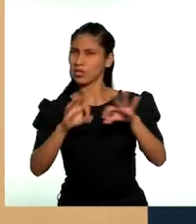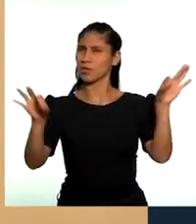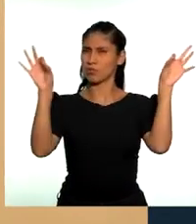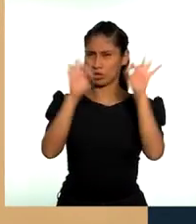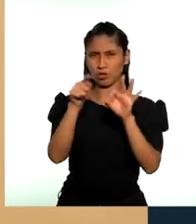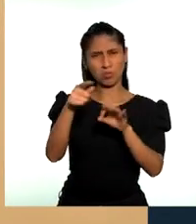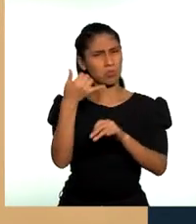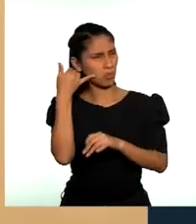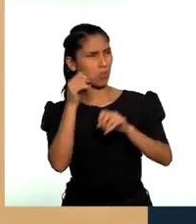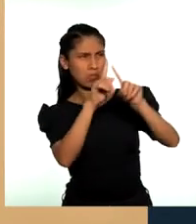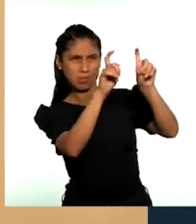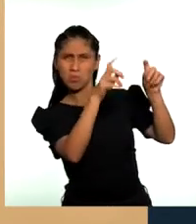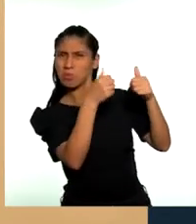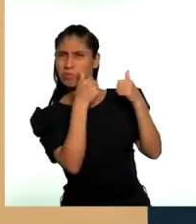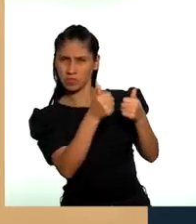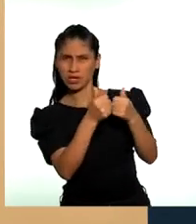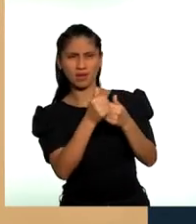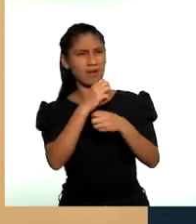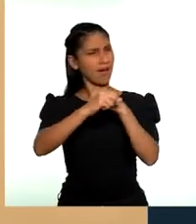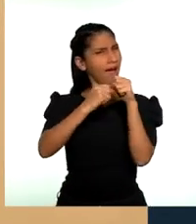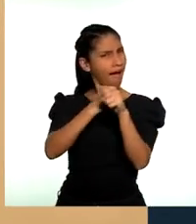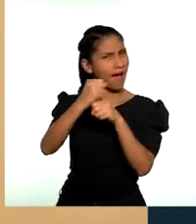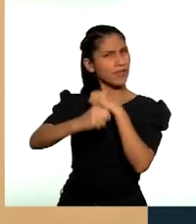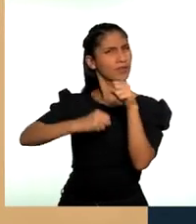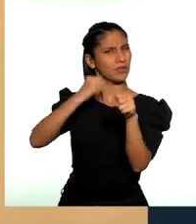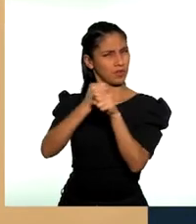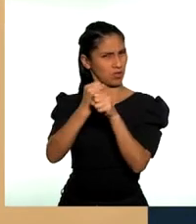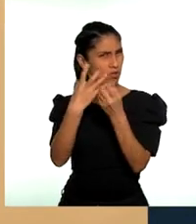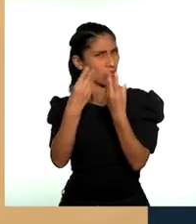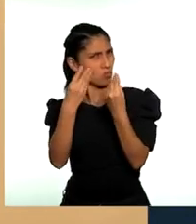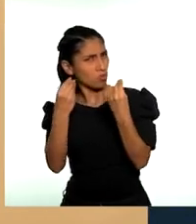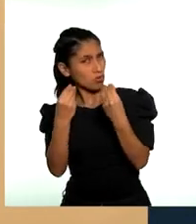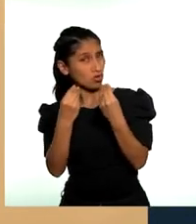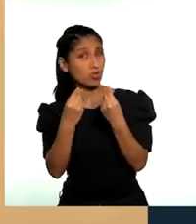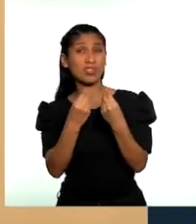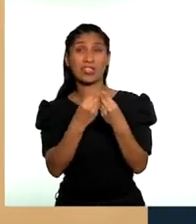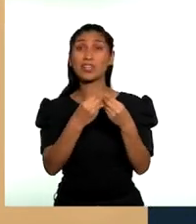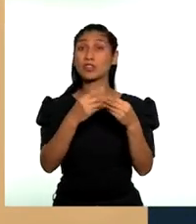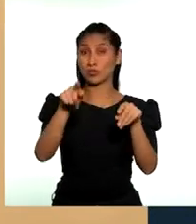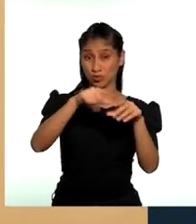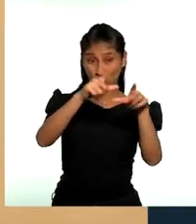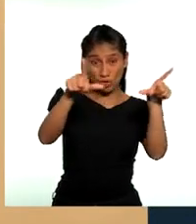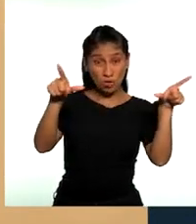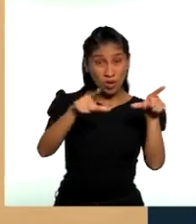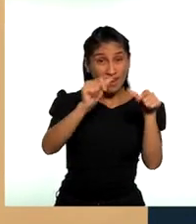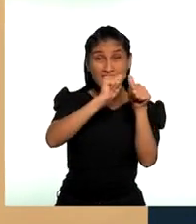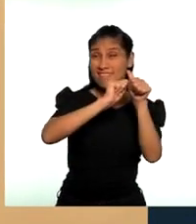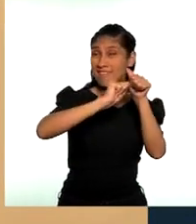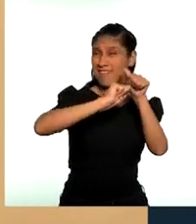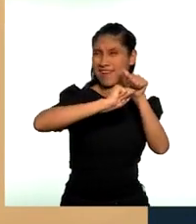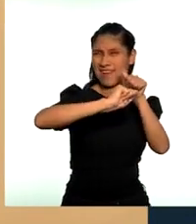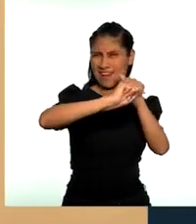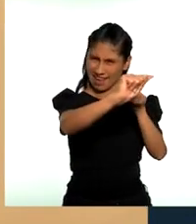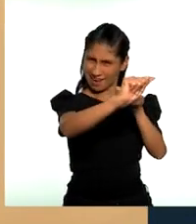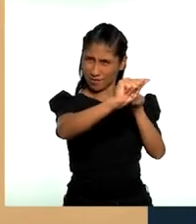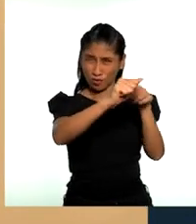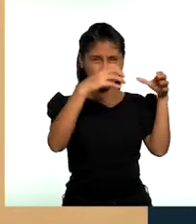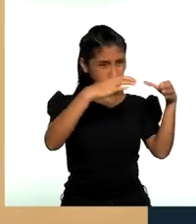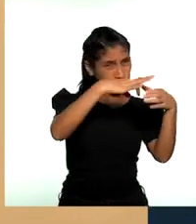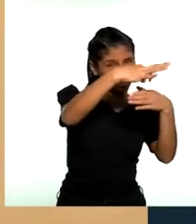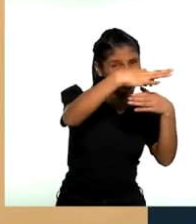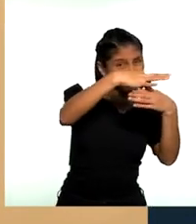Por años, estas poblaciones se han enfrentado a mucho desconocimiento de su cultura,